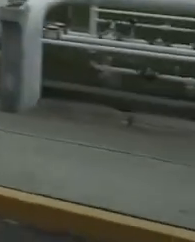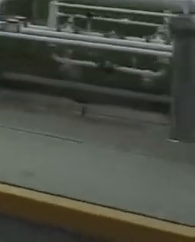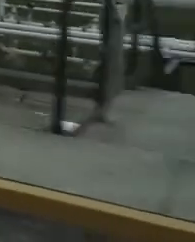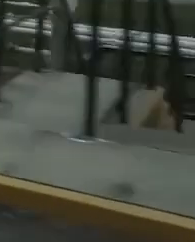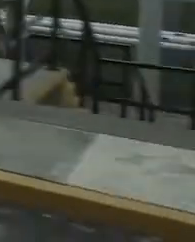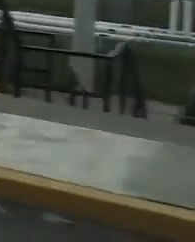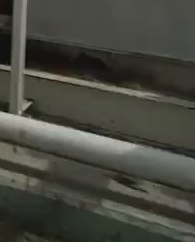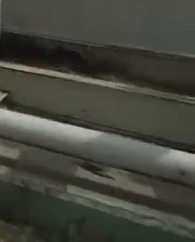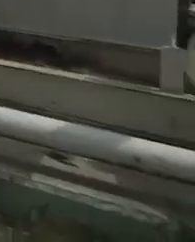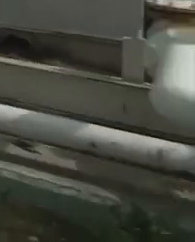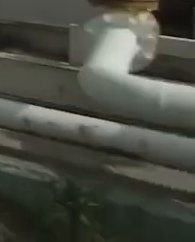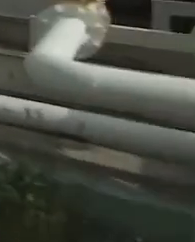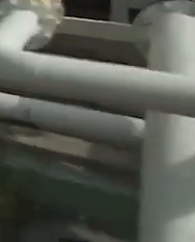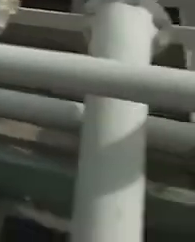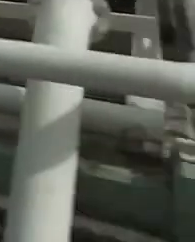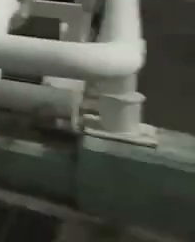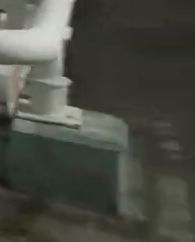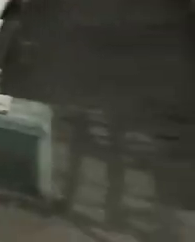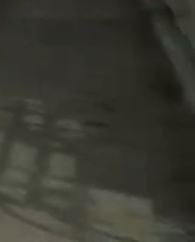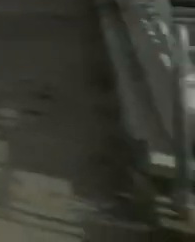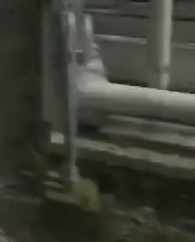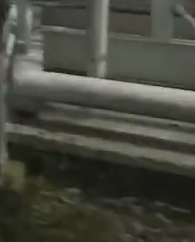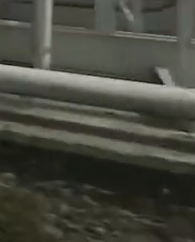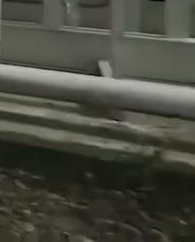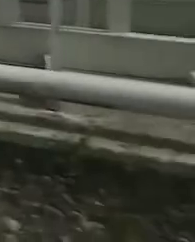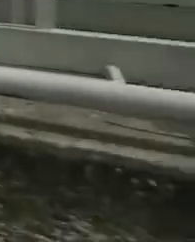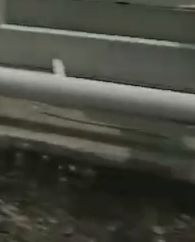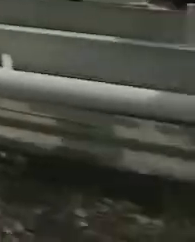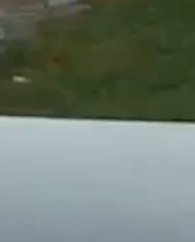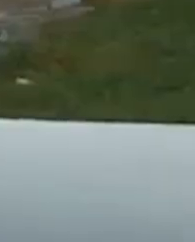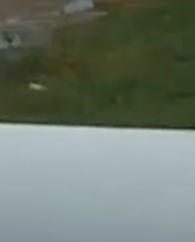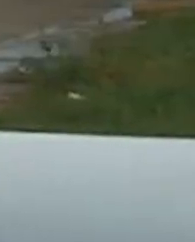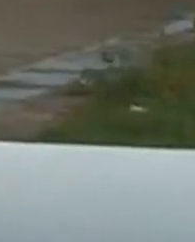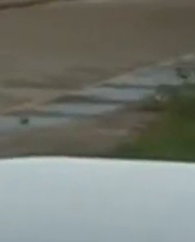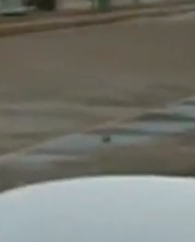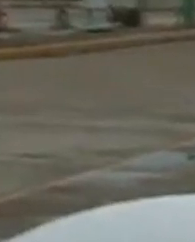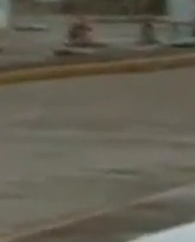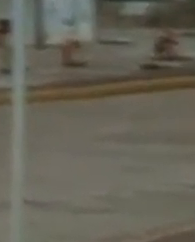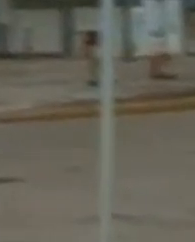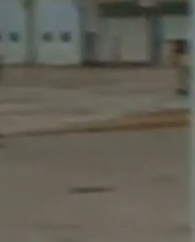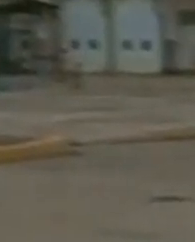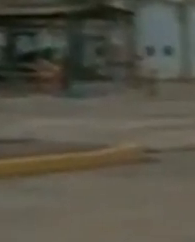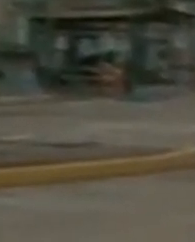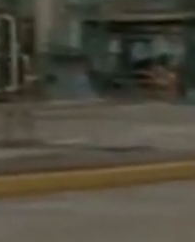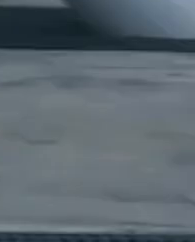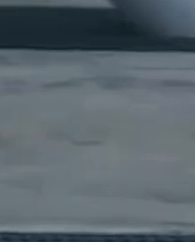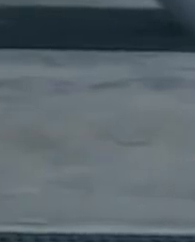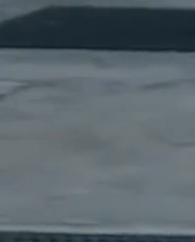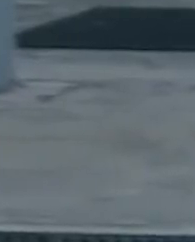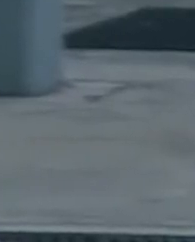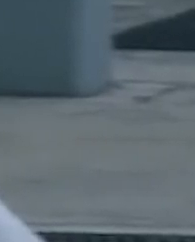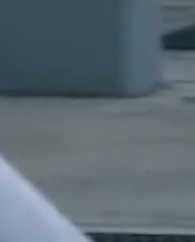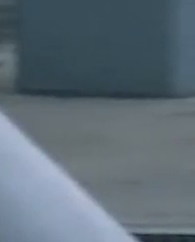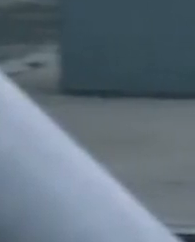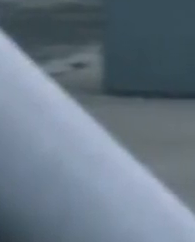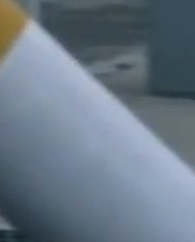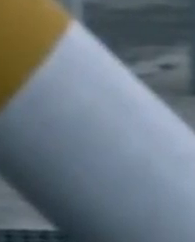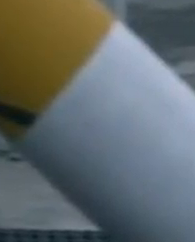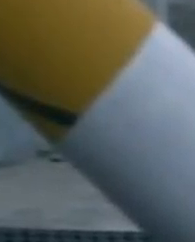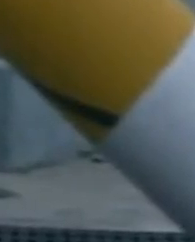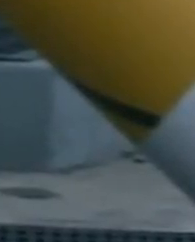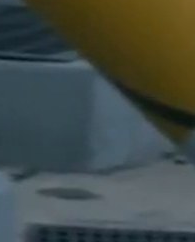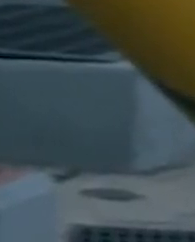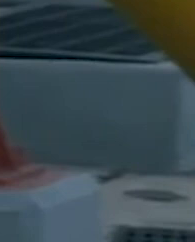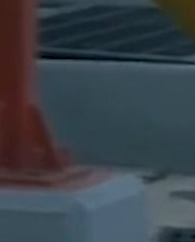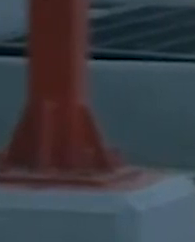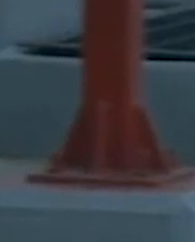Luis Videgaray, Agustín Carstens y José Antonio Mil. No vamos a aceptar, siendo secretario Francisco